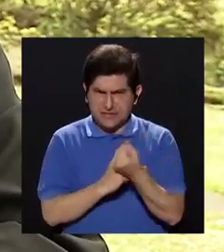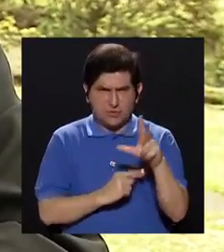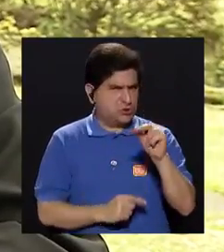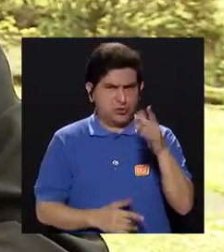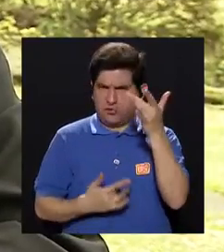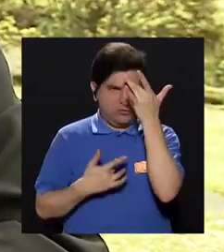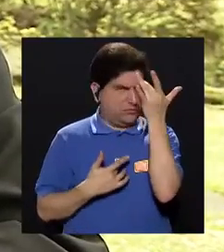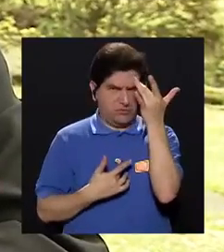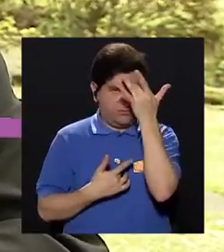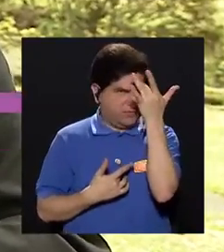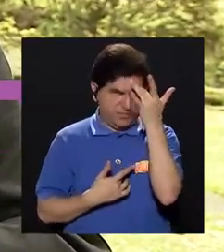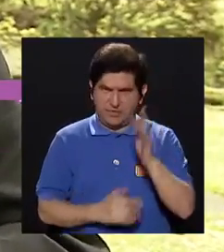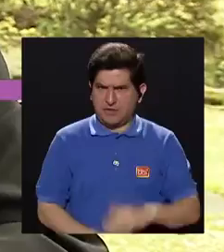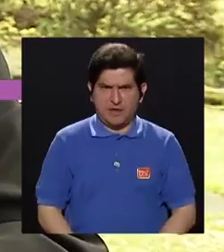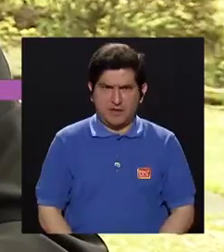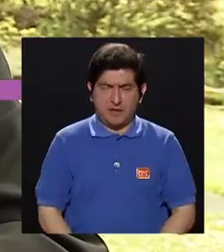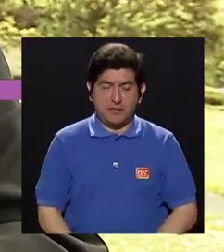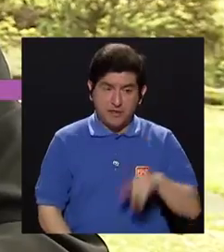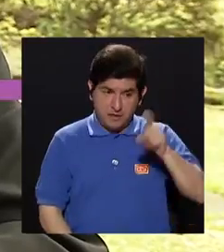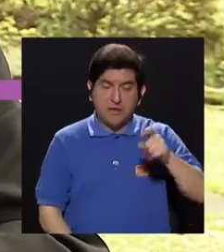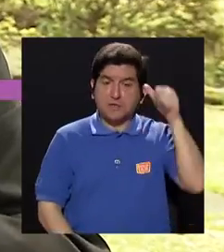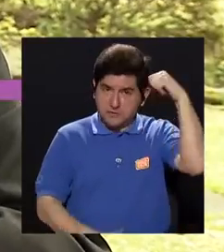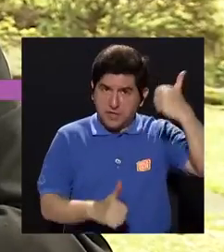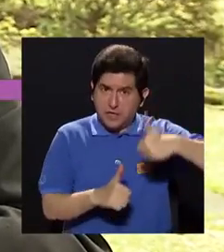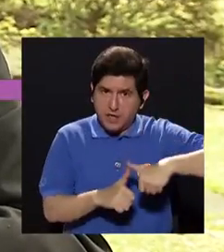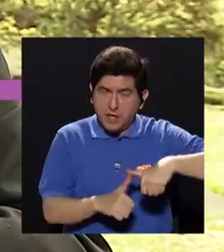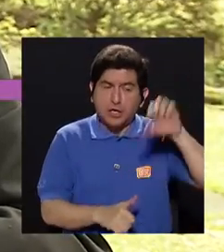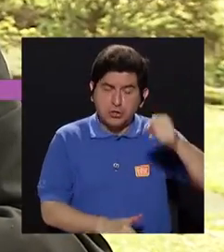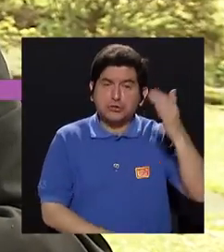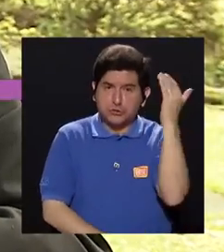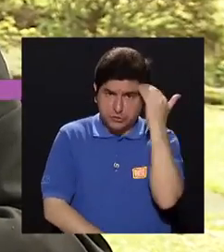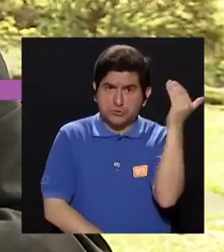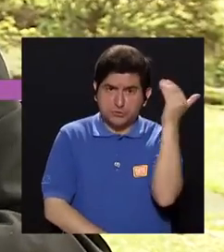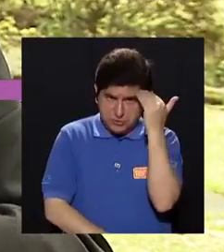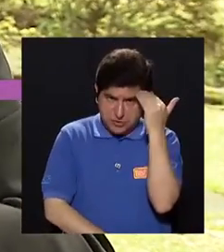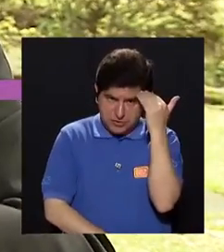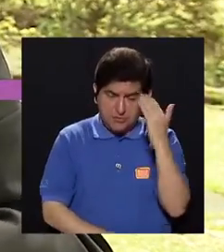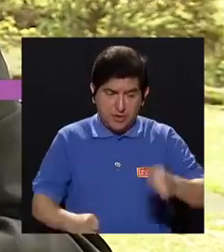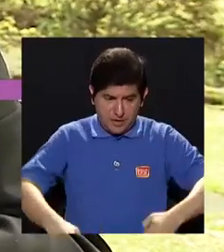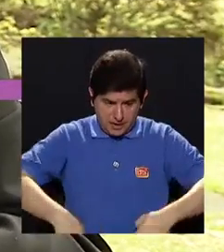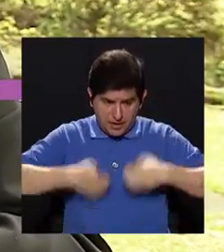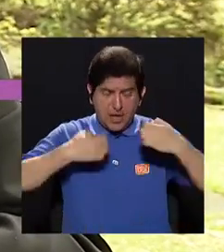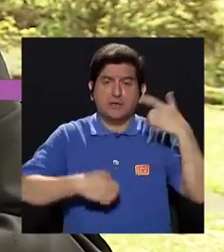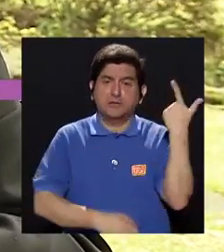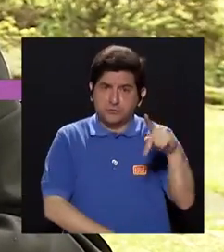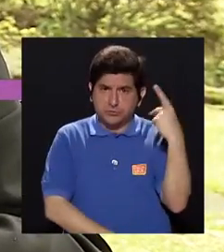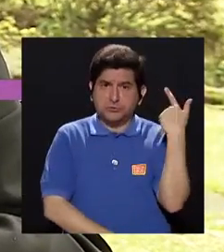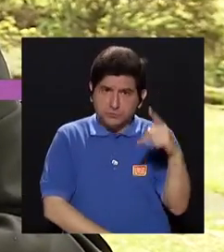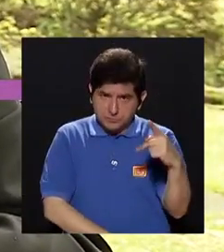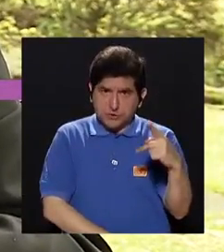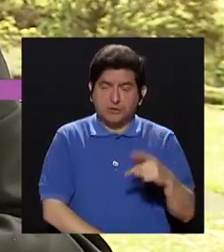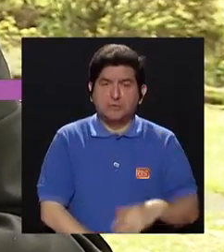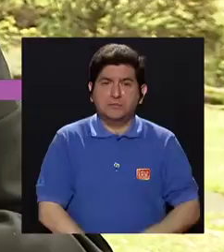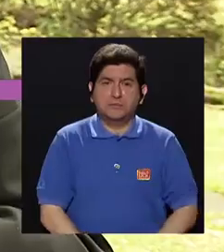enfermedad. Es una condición que hay que tener en cuenta porque sí se sabe que existe más riesgo de